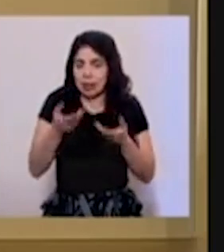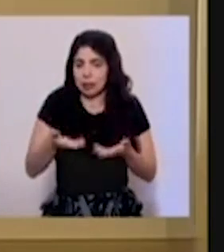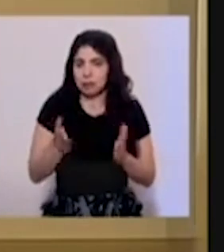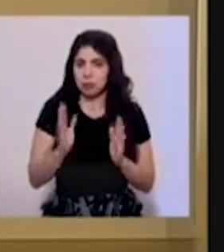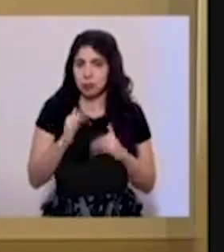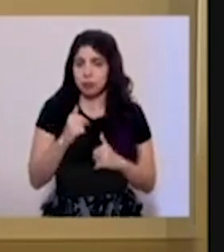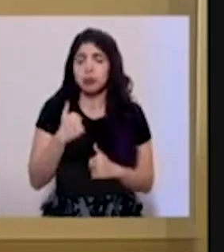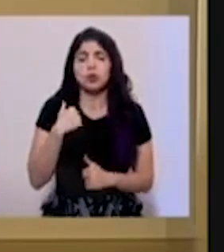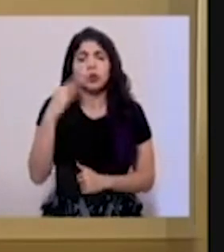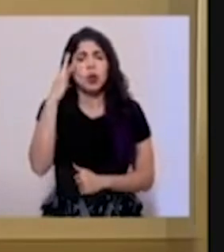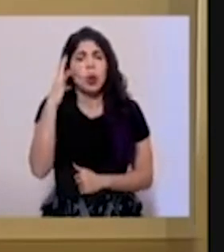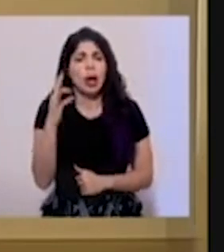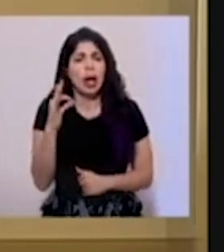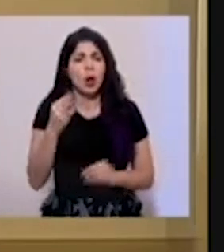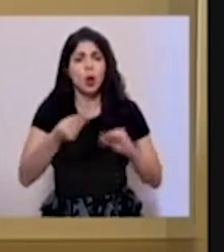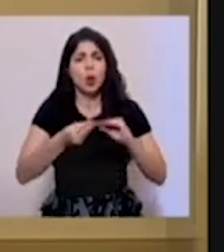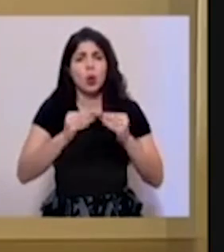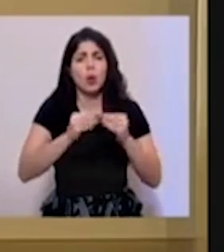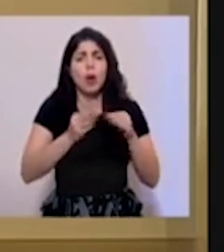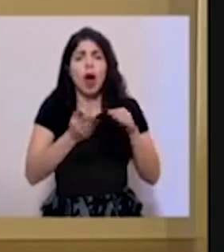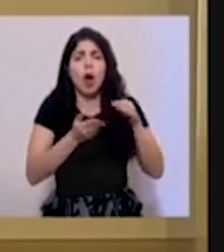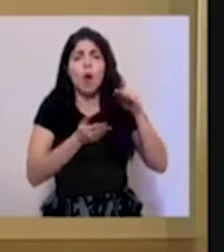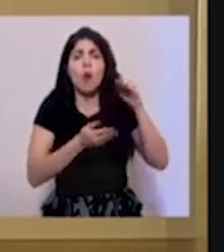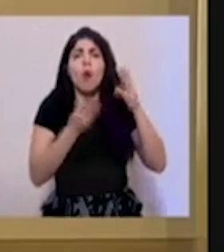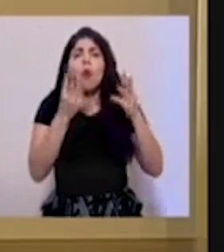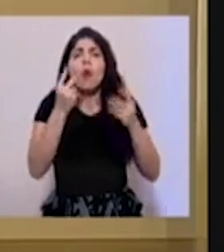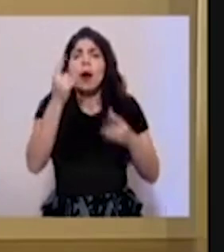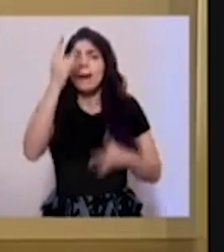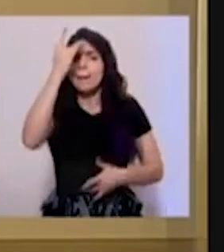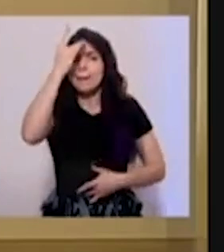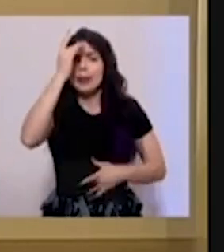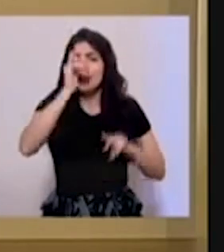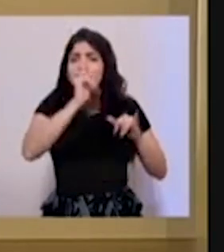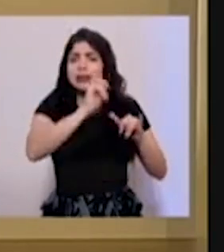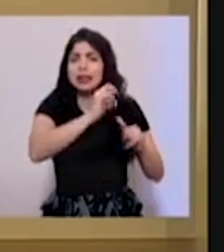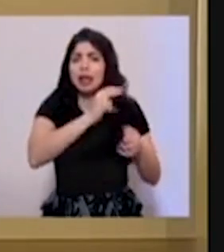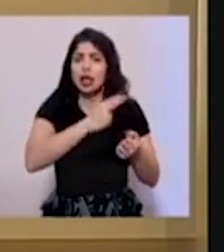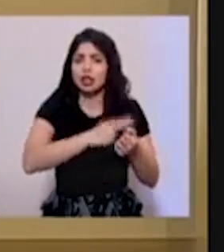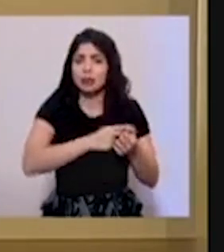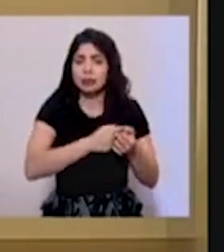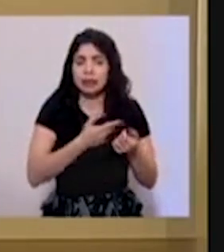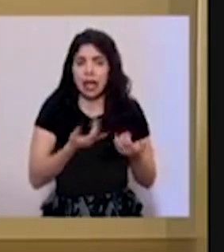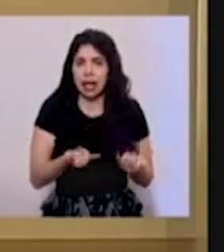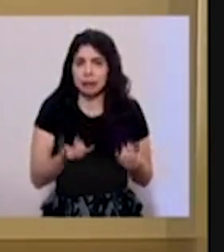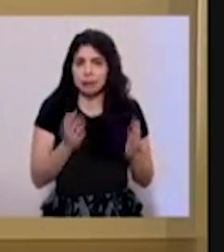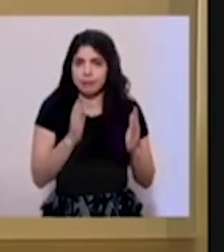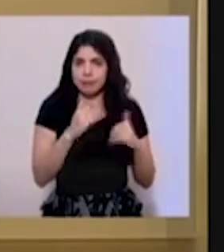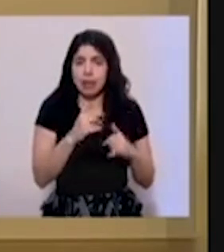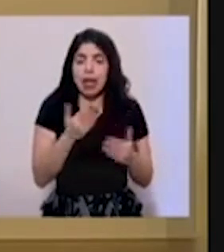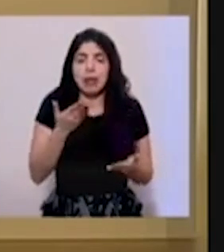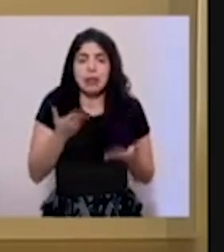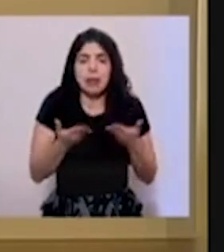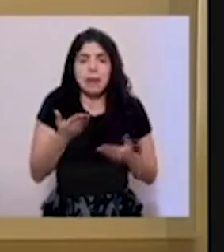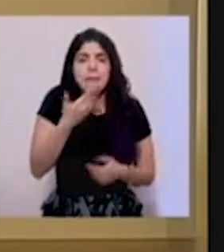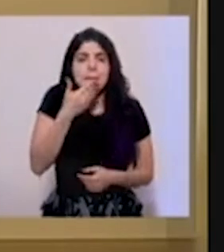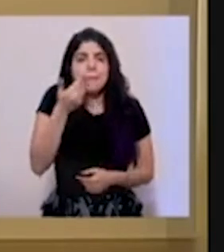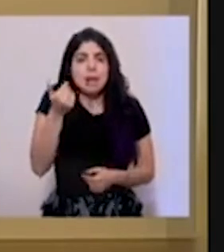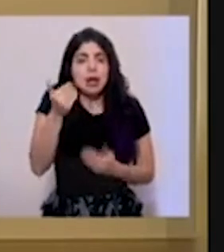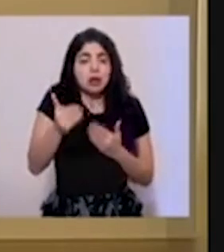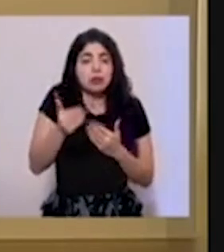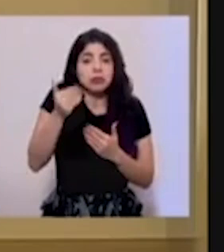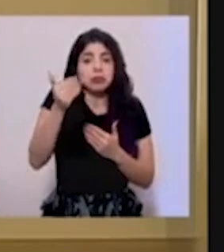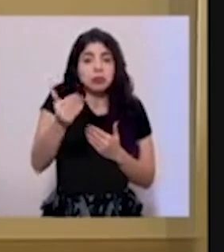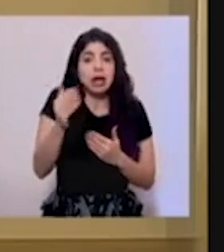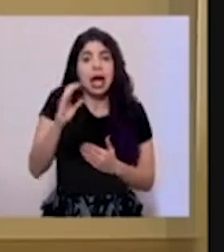¿Qué creo que es el número acumulado de pacientes que han sido internados? Creo que tal vez sería mejor en su